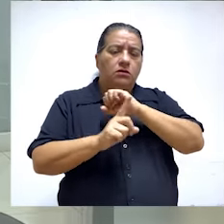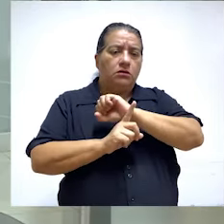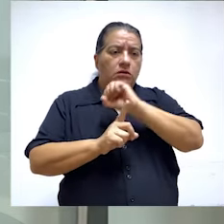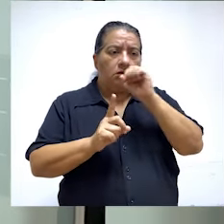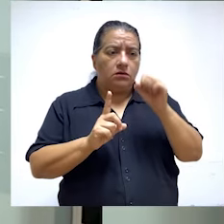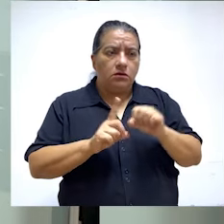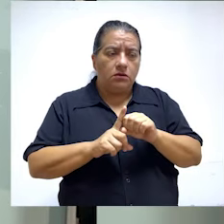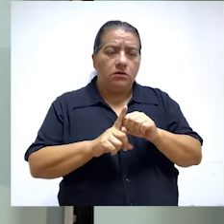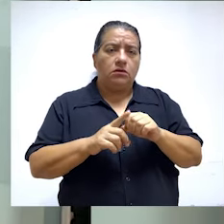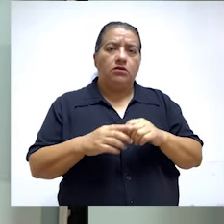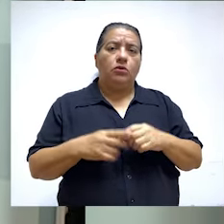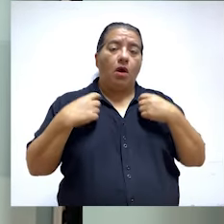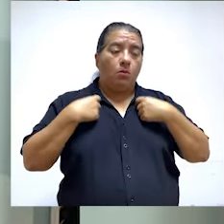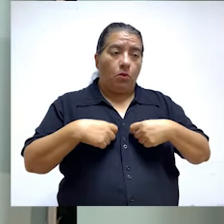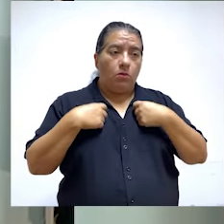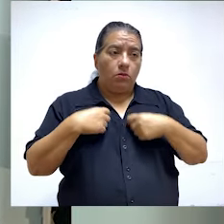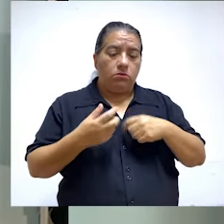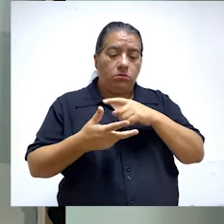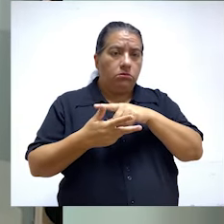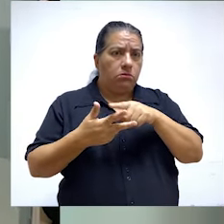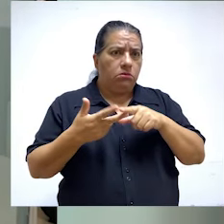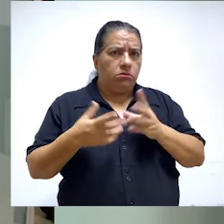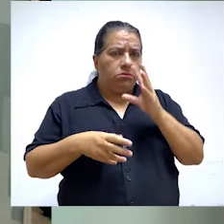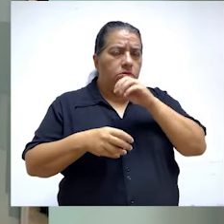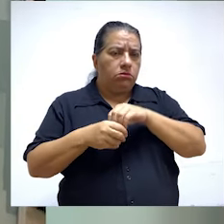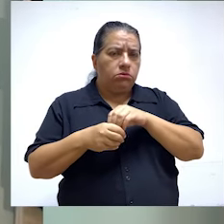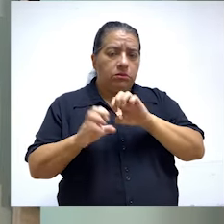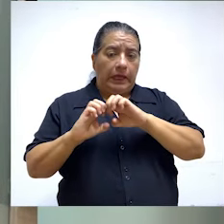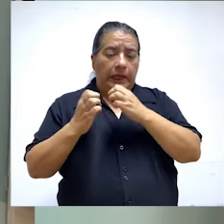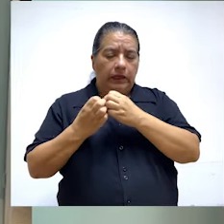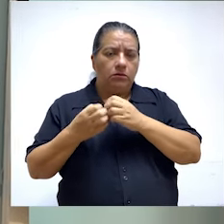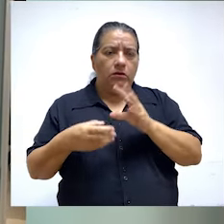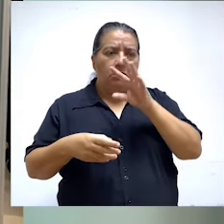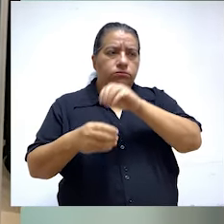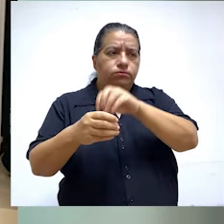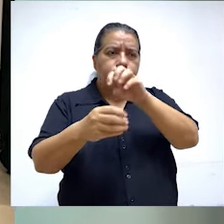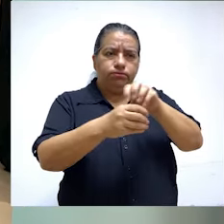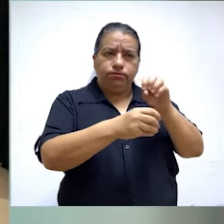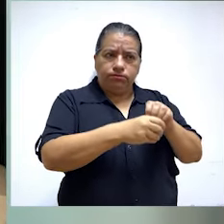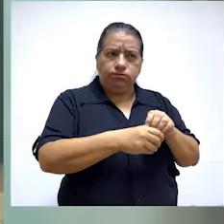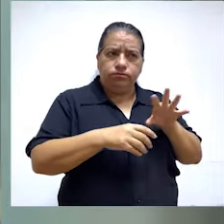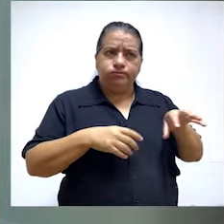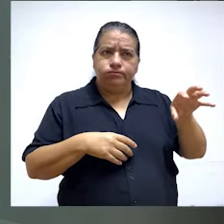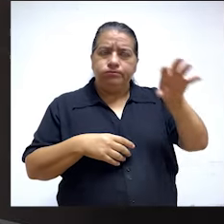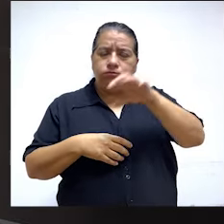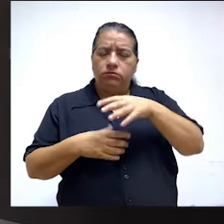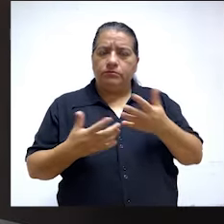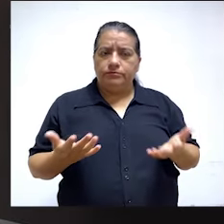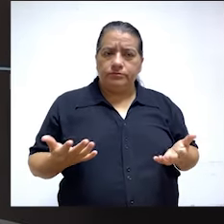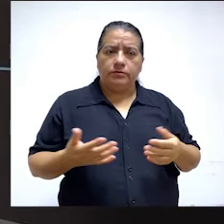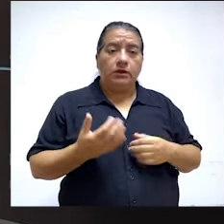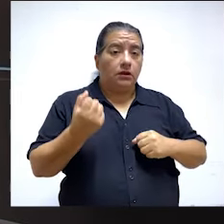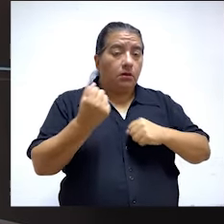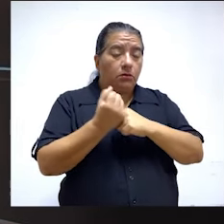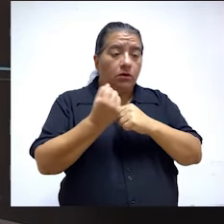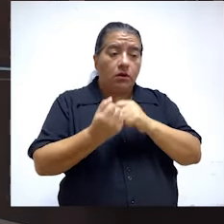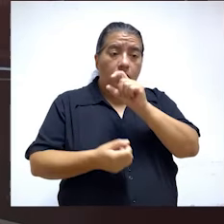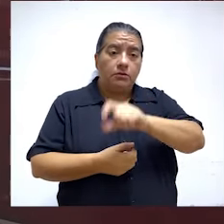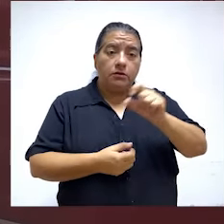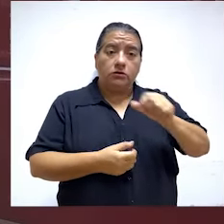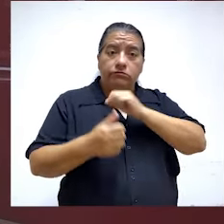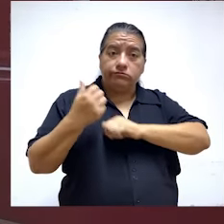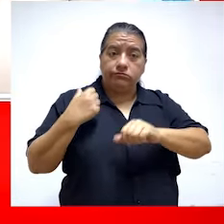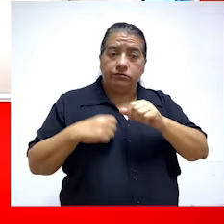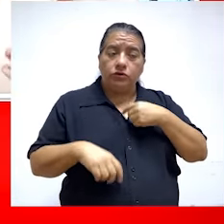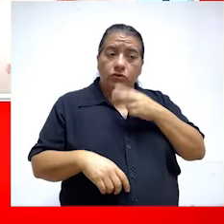un trabajador social y un abogado. Cada equipo está formado por esos profesionales, ¿no? Que tienen que apoyar